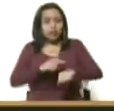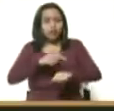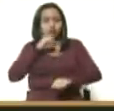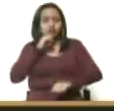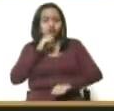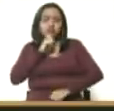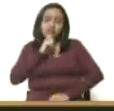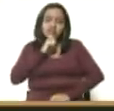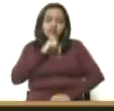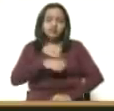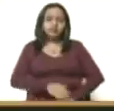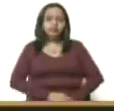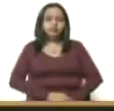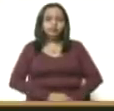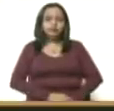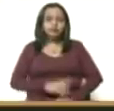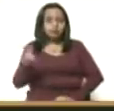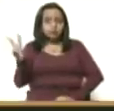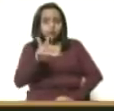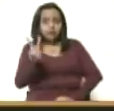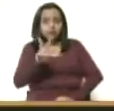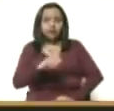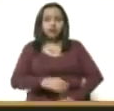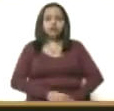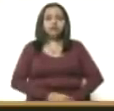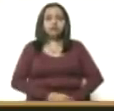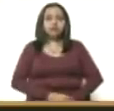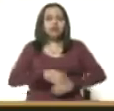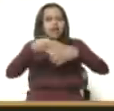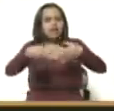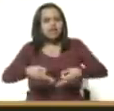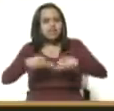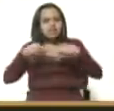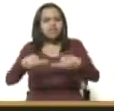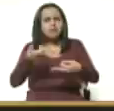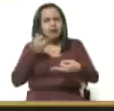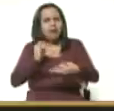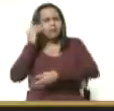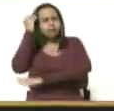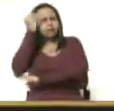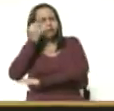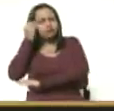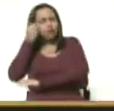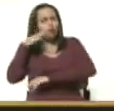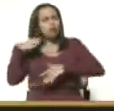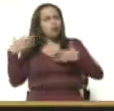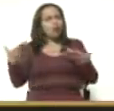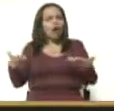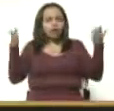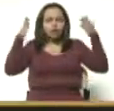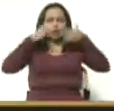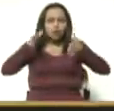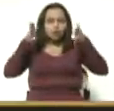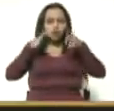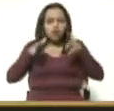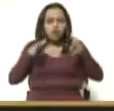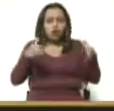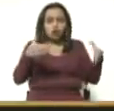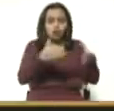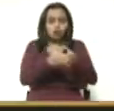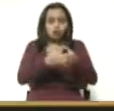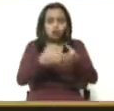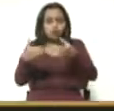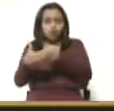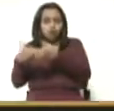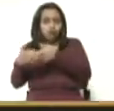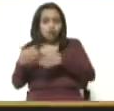difíciles. En Venezuela siempre hemos considerado la opinión de las agencias de Naciones Unidas,